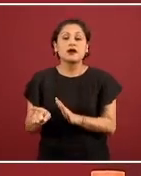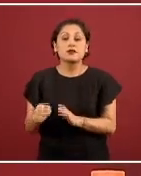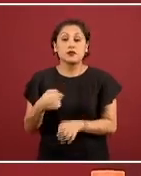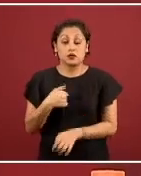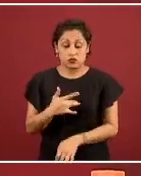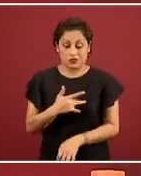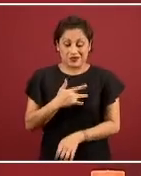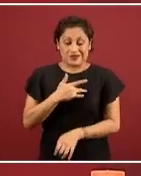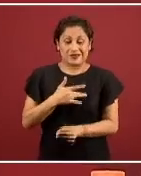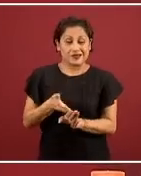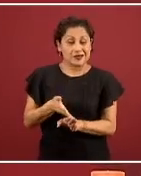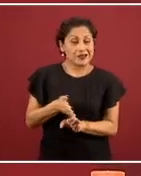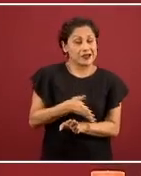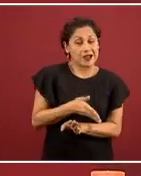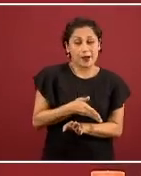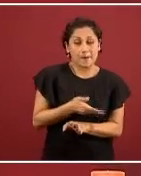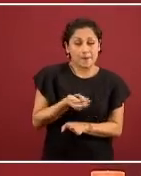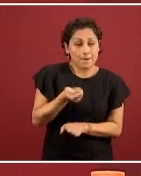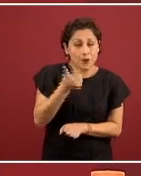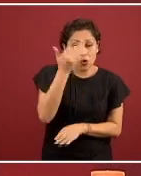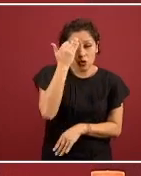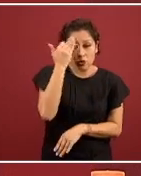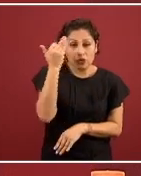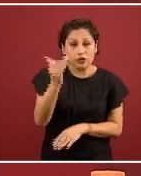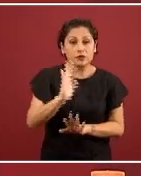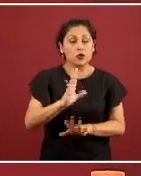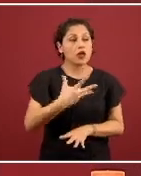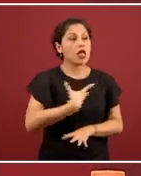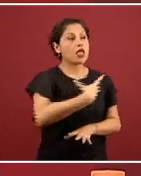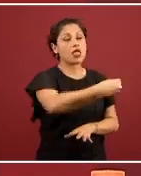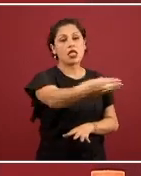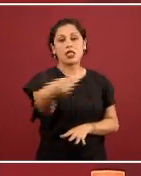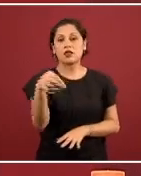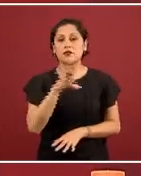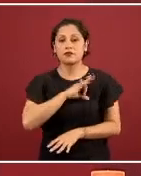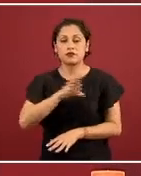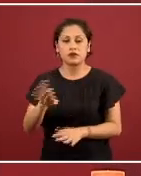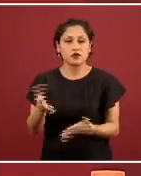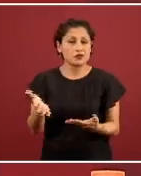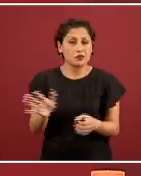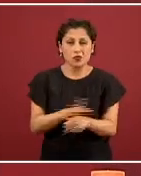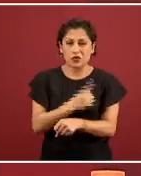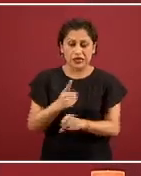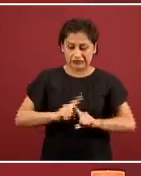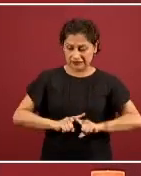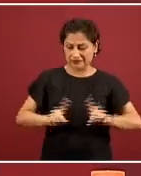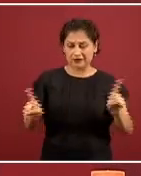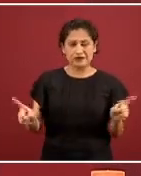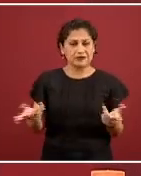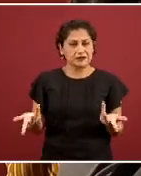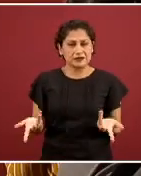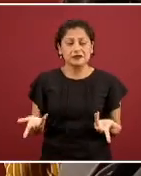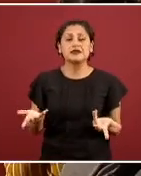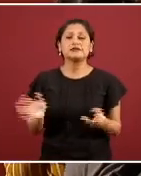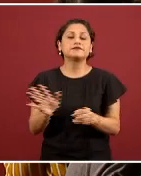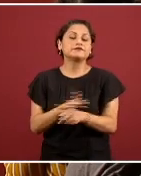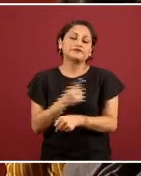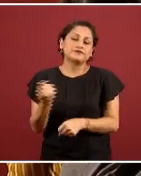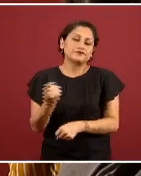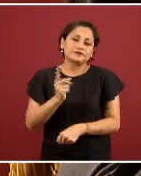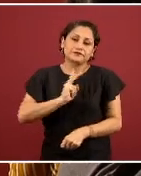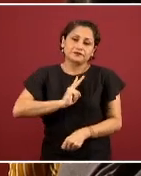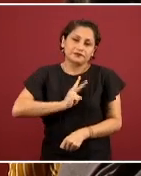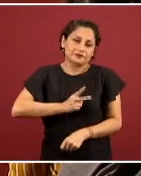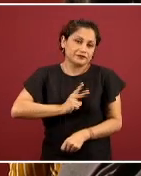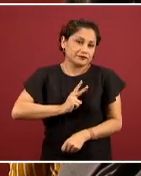síntomas, ya exista la capacidad del contagio. ¿Cuál es la explicación? El virus, en este caso, se está